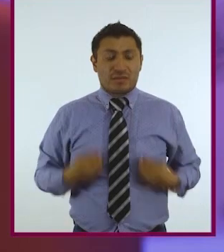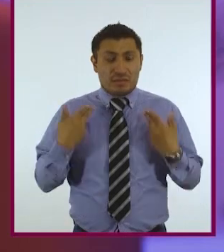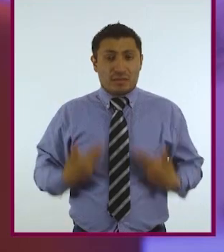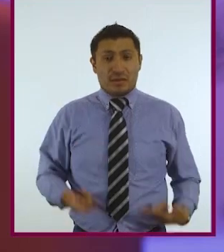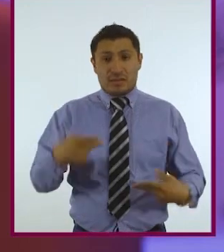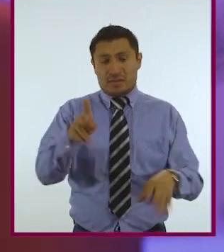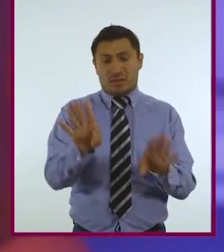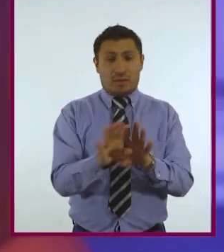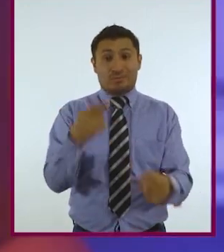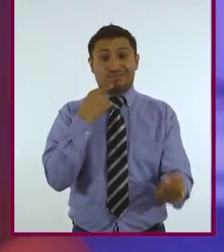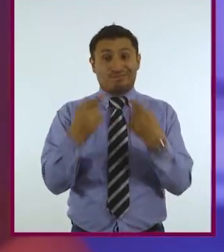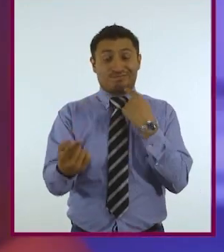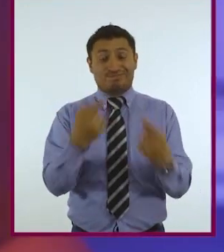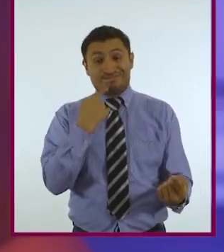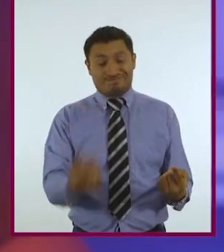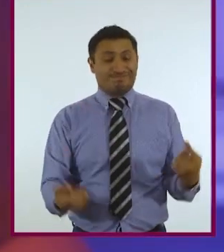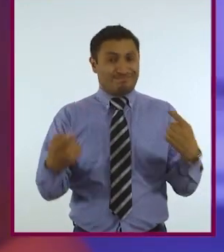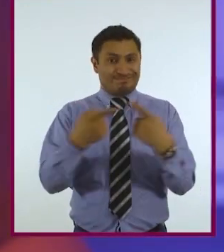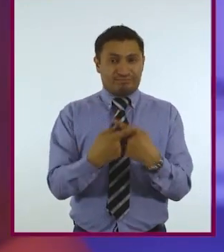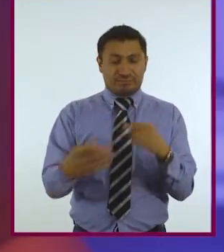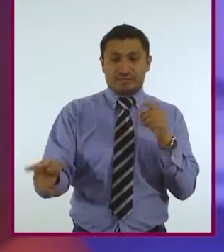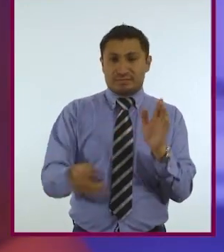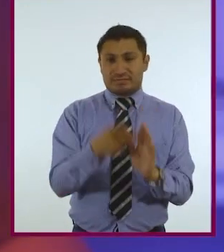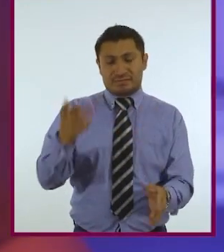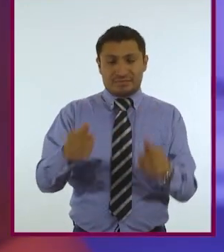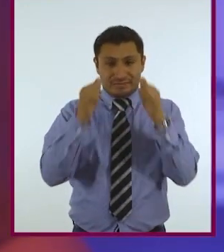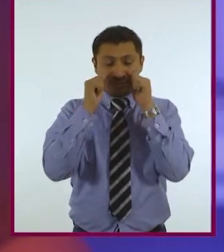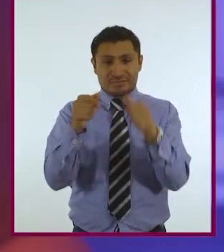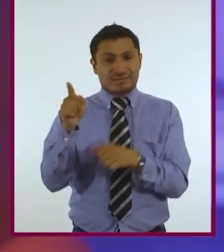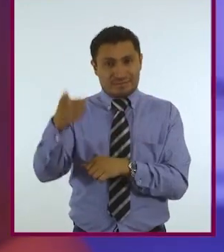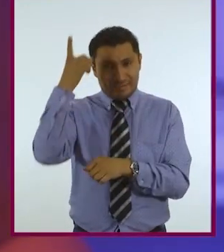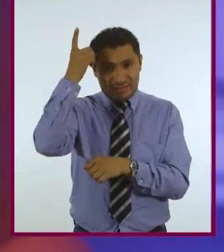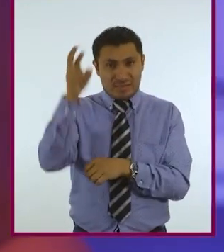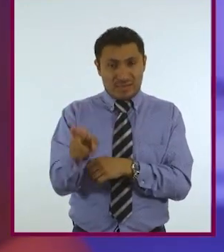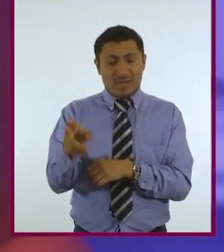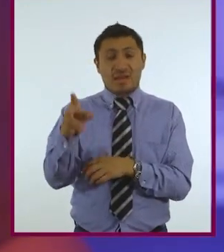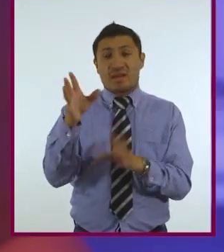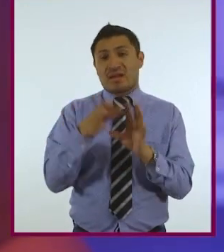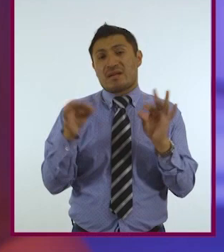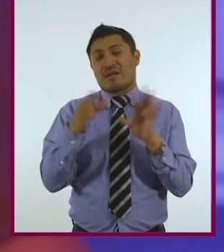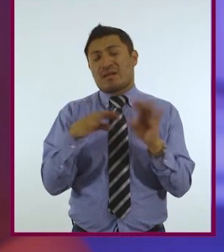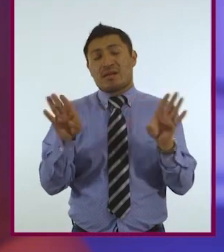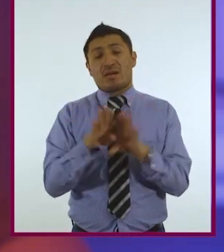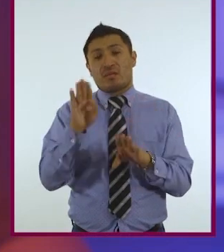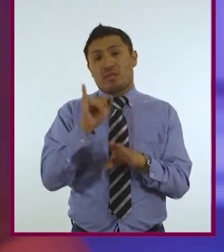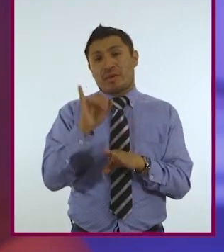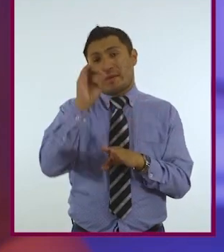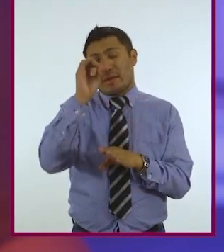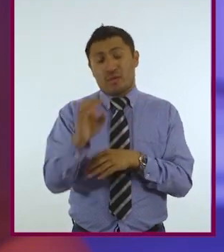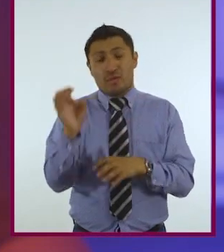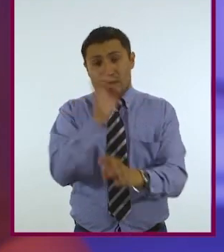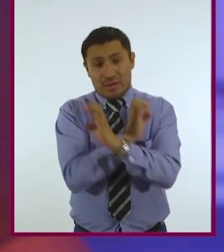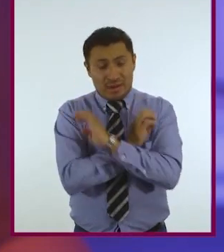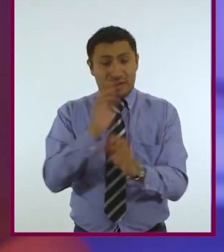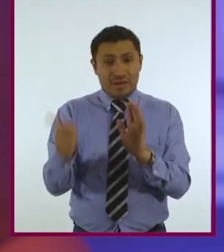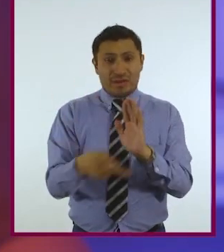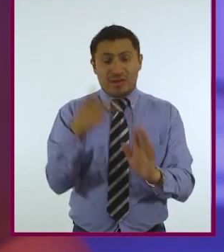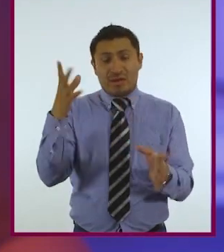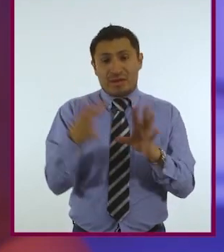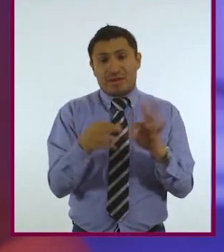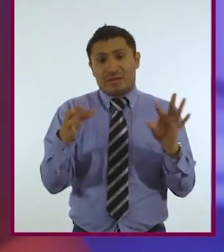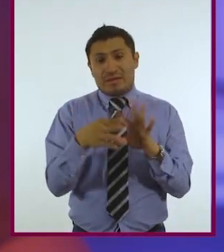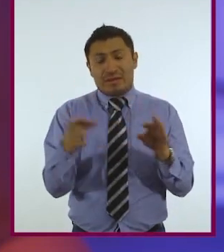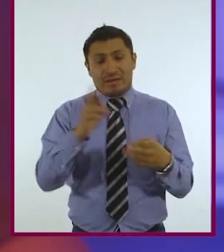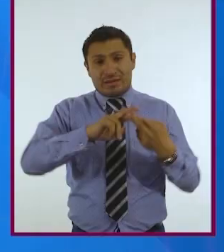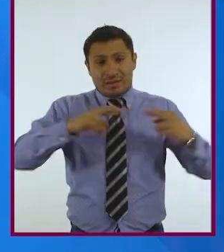genera mucho debate. Escuchemos de nuevo a la doctora Paulina Rivero, que nos explica cómo la bioética trata de redefinir nuestra